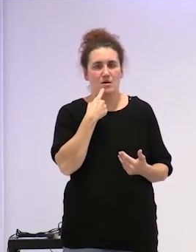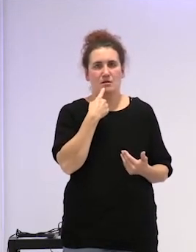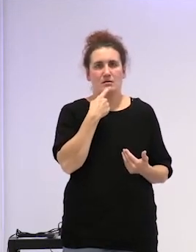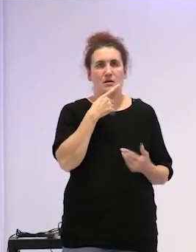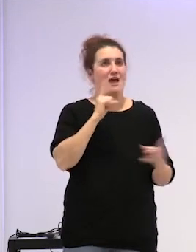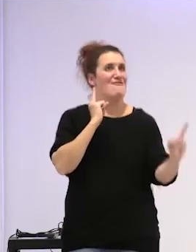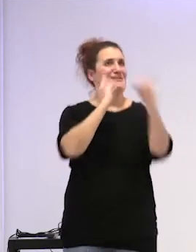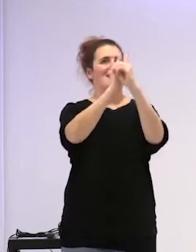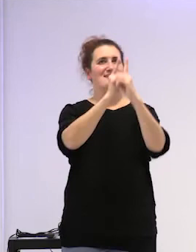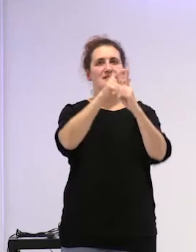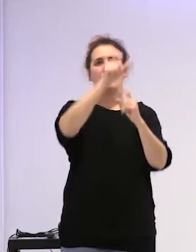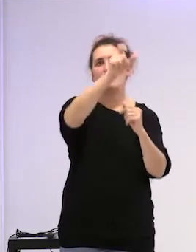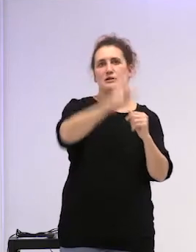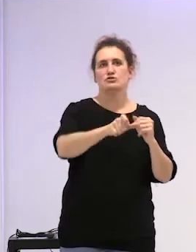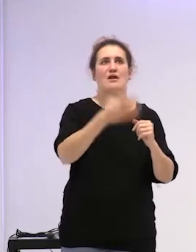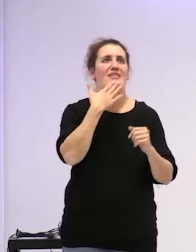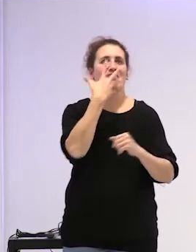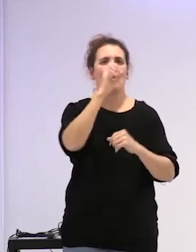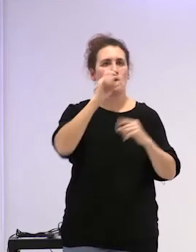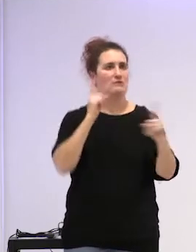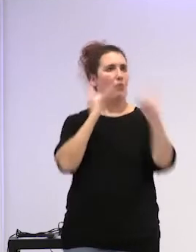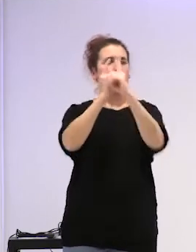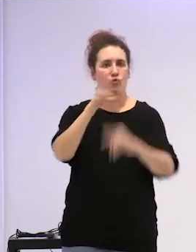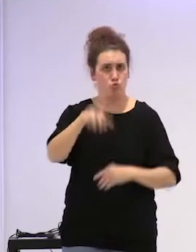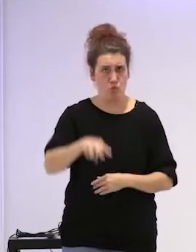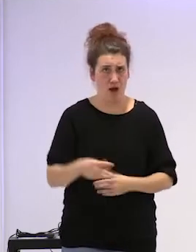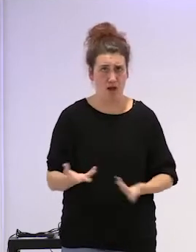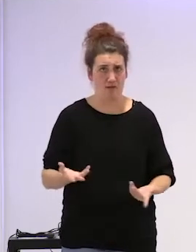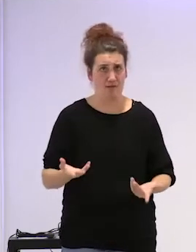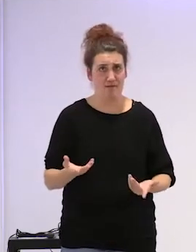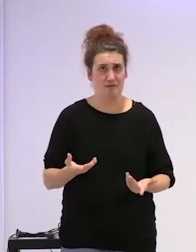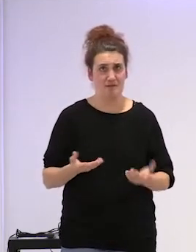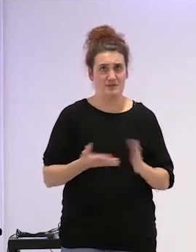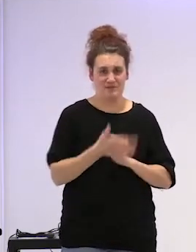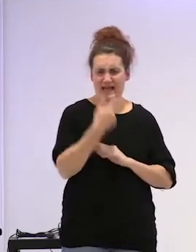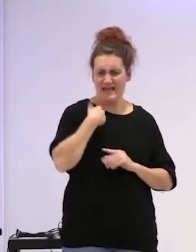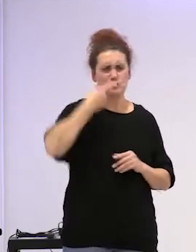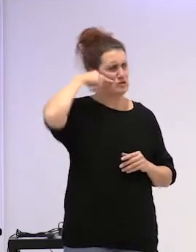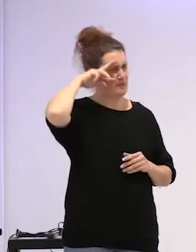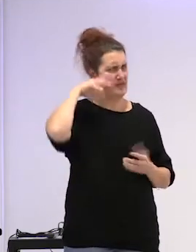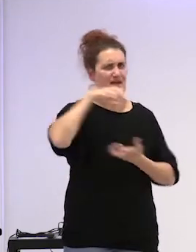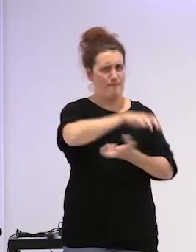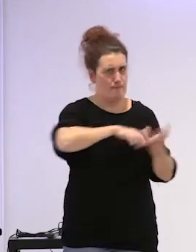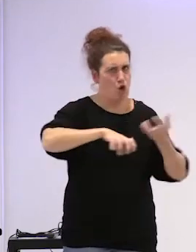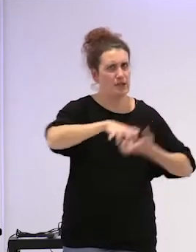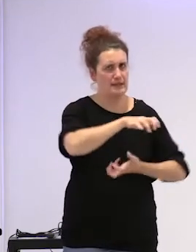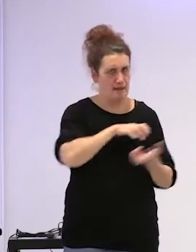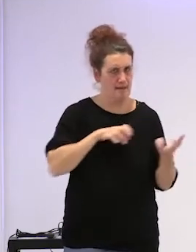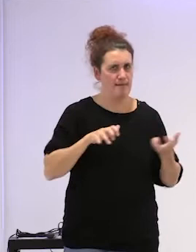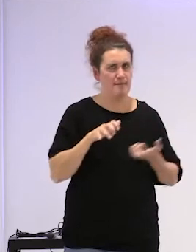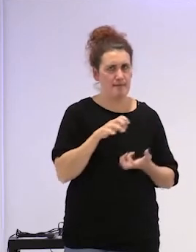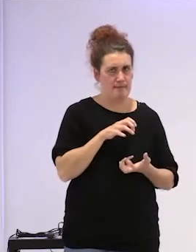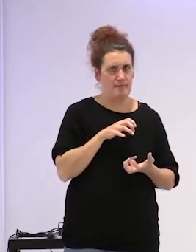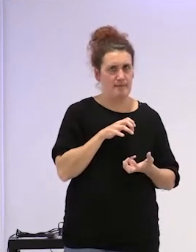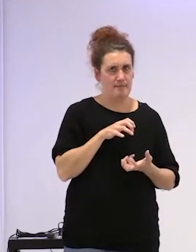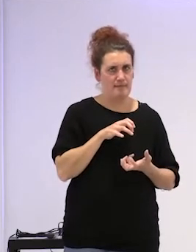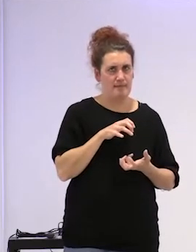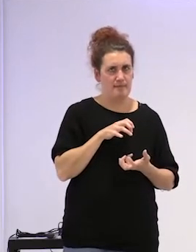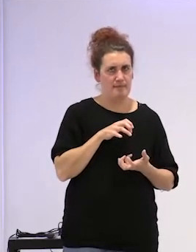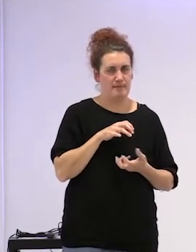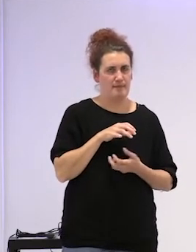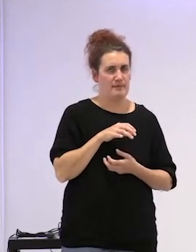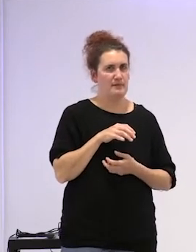enfrentarse a un cuerpo de una persona de cincuenta es decir eso ya es una experiencia violenta que es lo que ha comentado Norma antes no hace falta